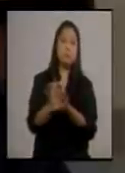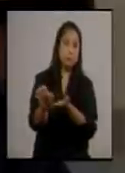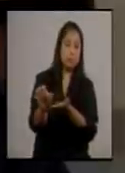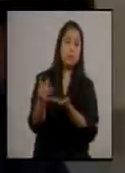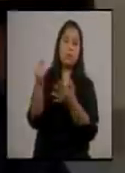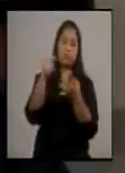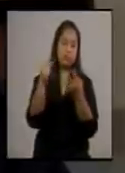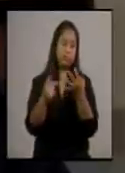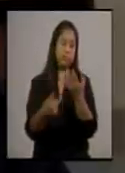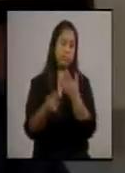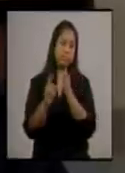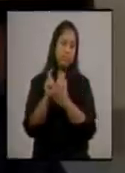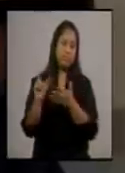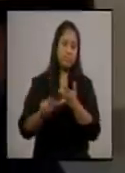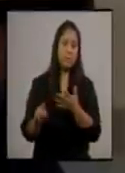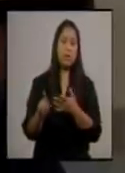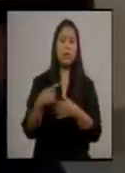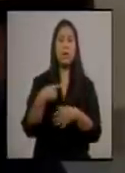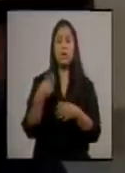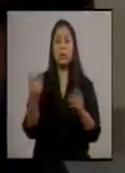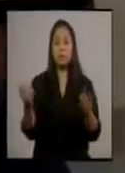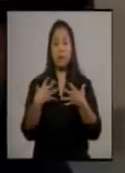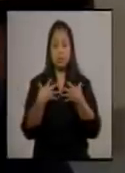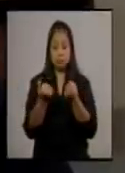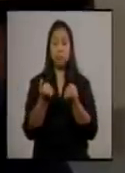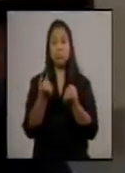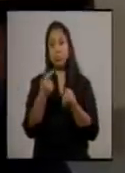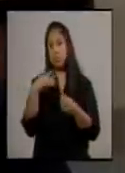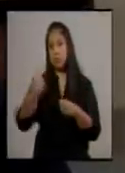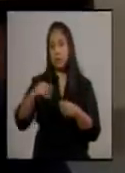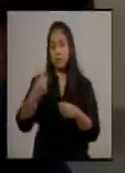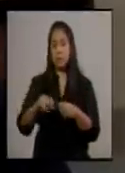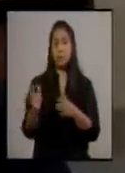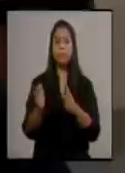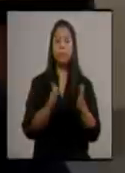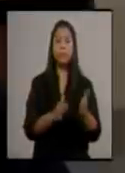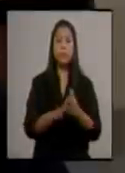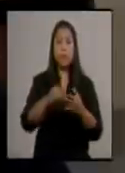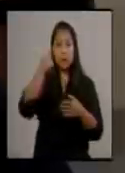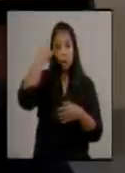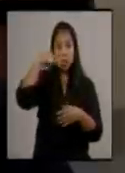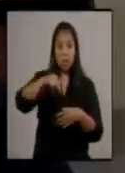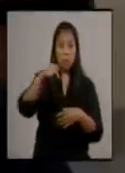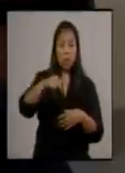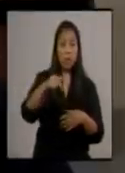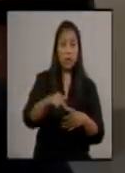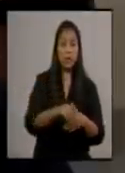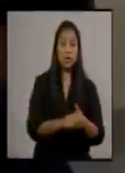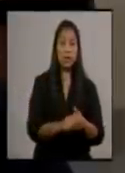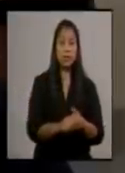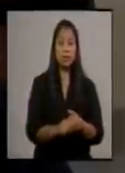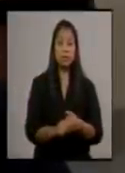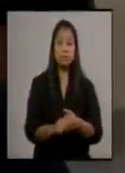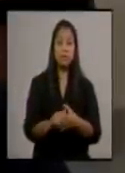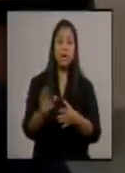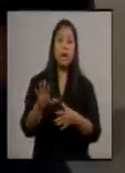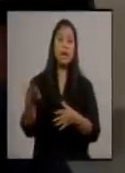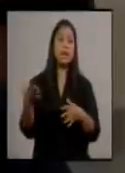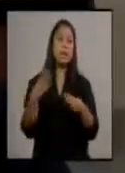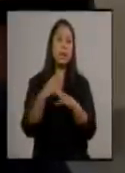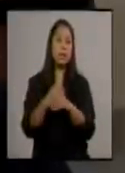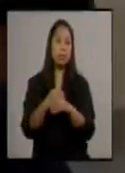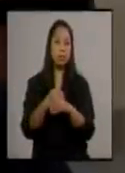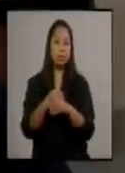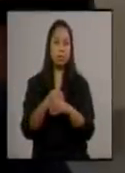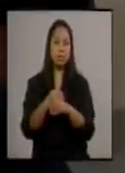lo antes posible. Como les digo, el día de hoy, pues anoche tuve una